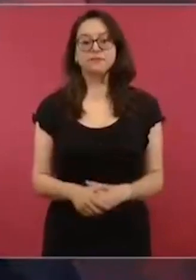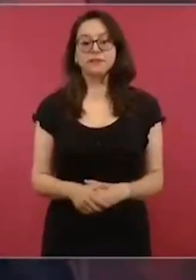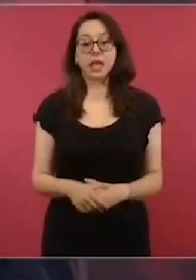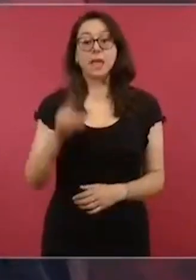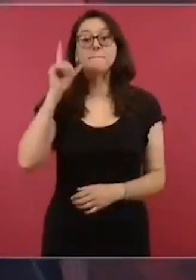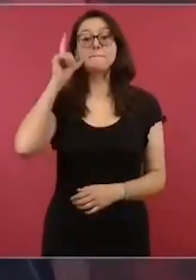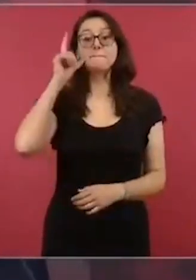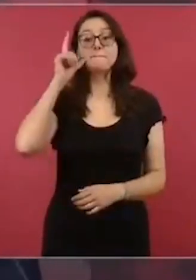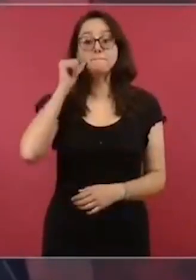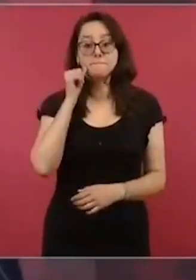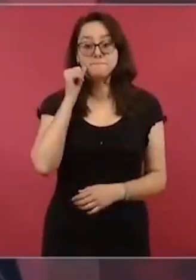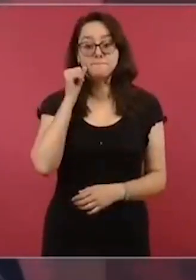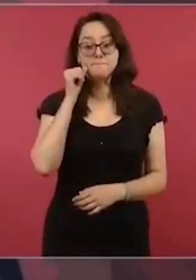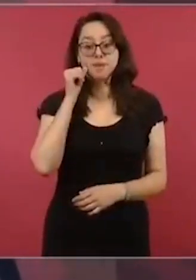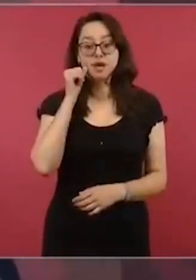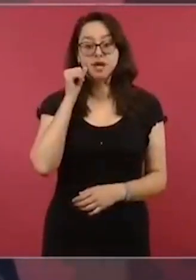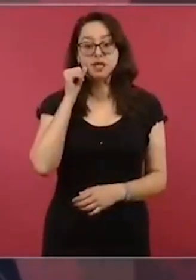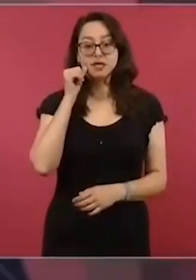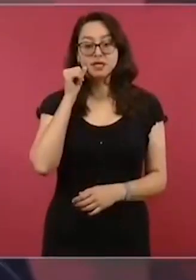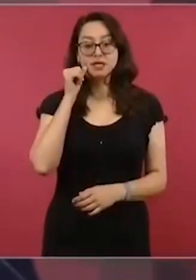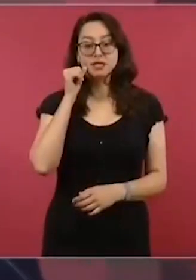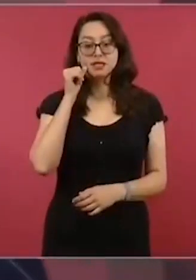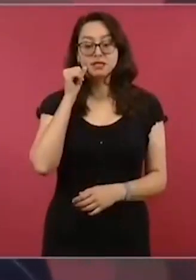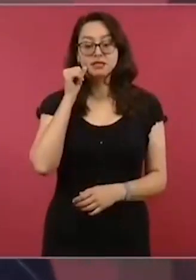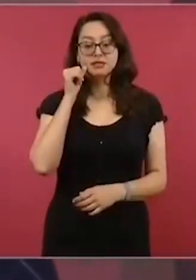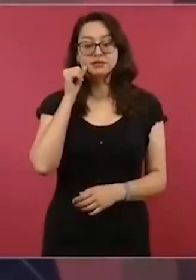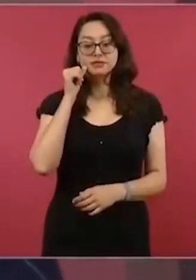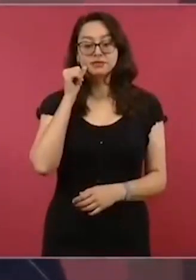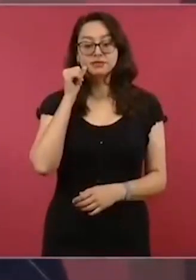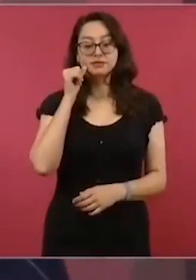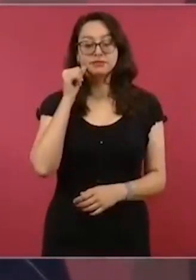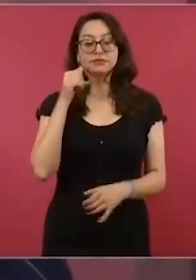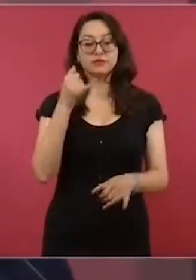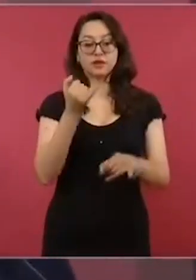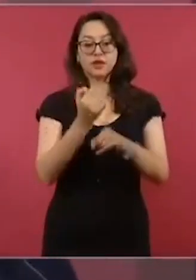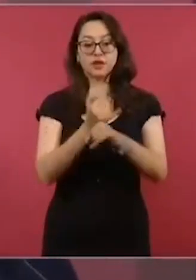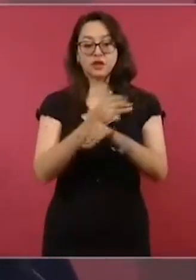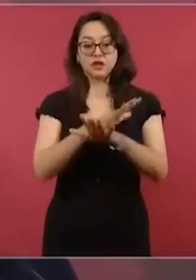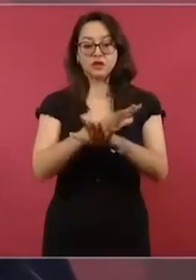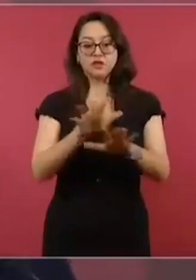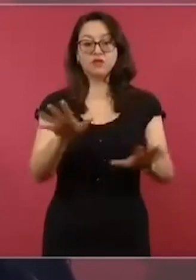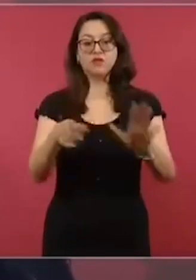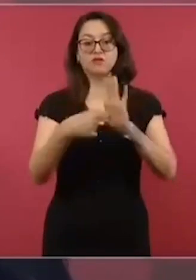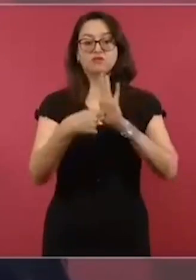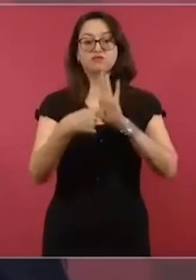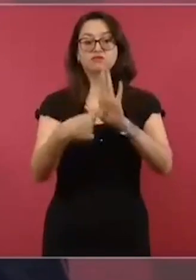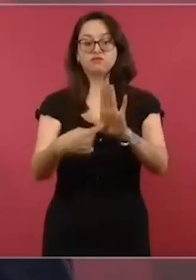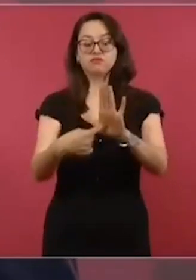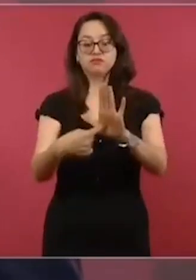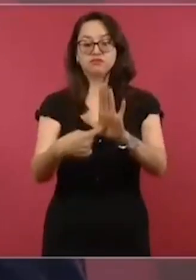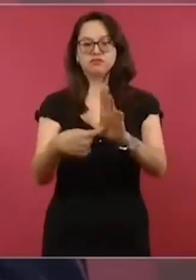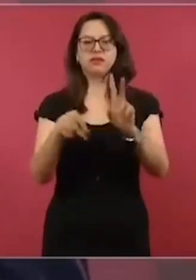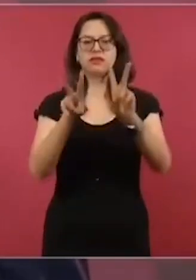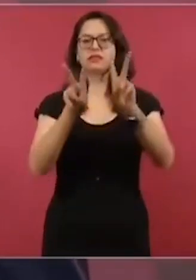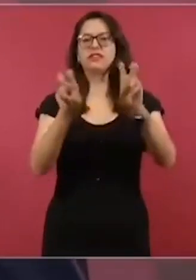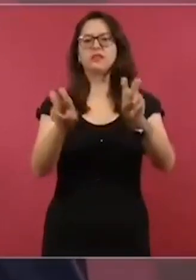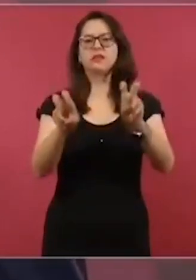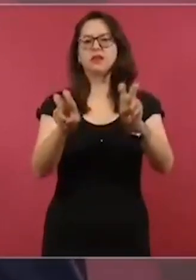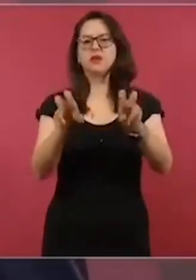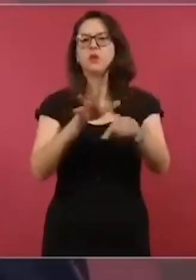a tener un informe sobre el eclipsismo Mañana viernes